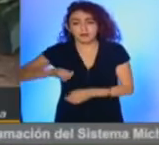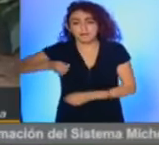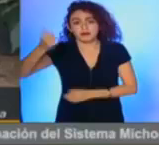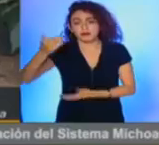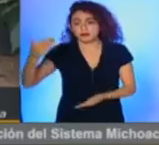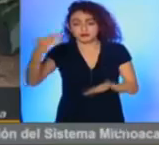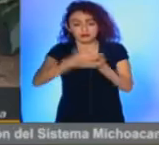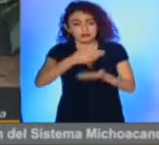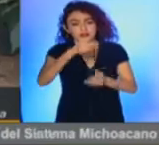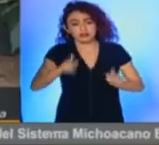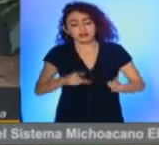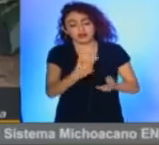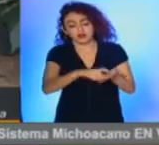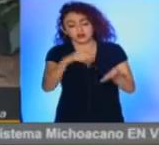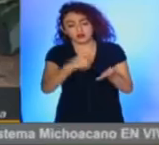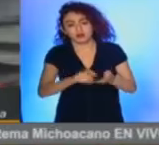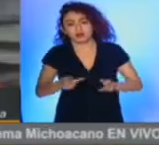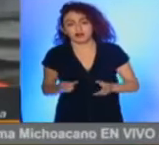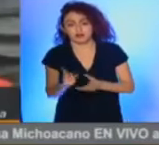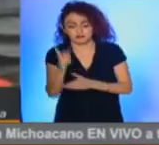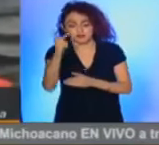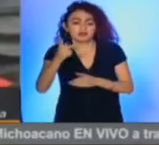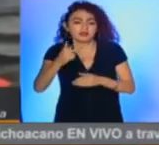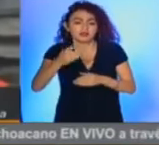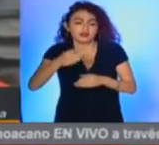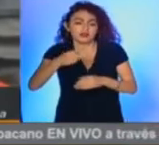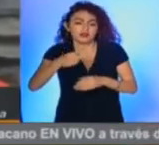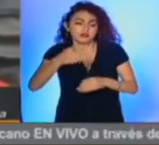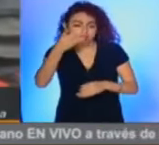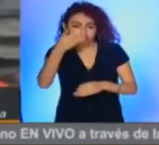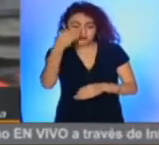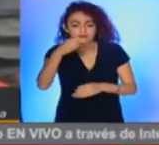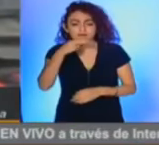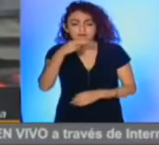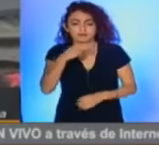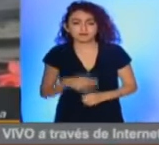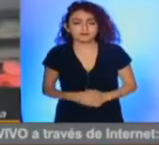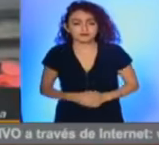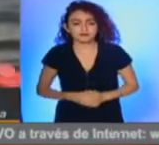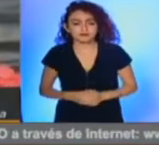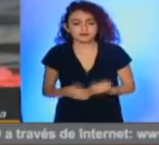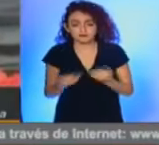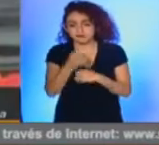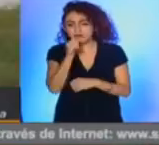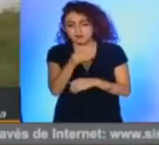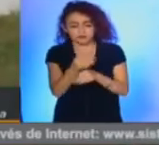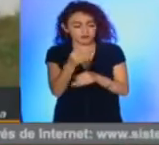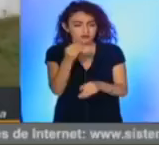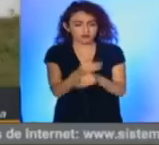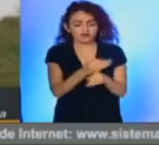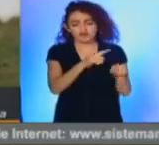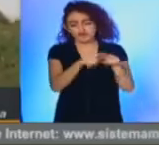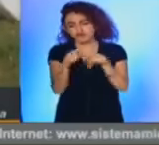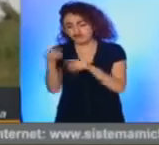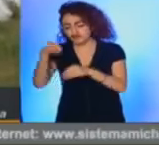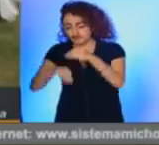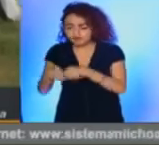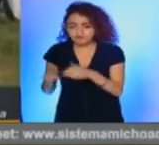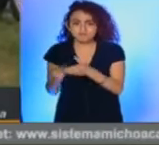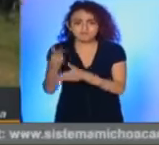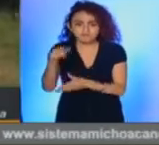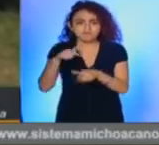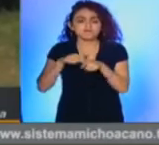vez acuden a este lugar a comercializar la flor de Nochebuena en grandes cantidades. Agregó que por el momento varios productores